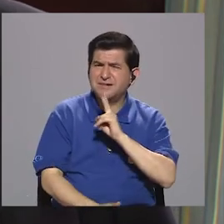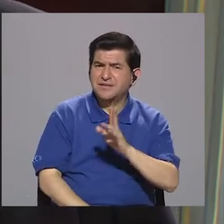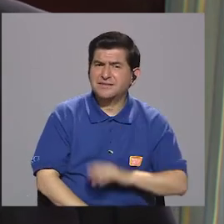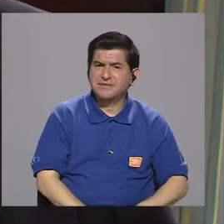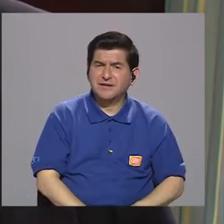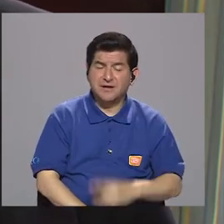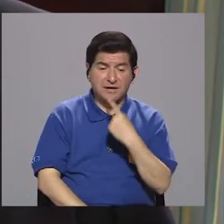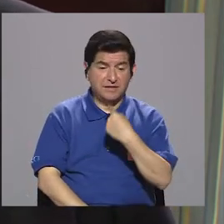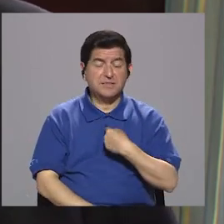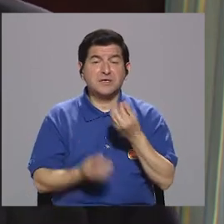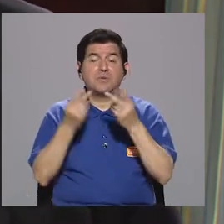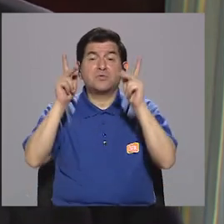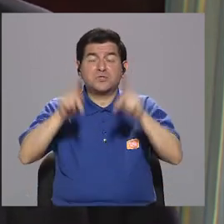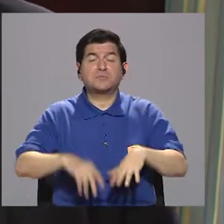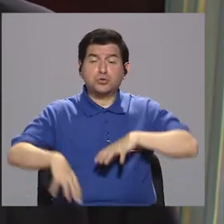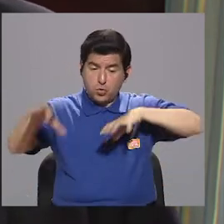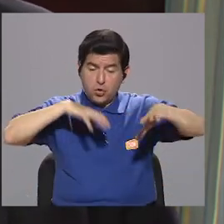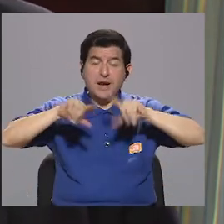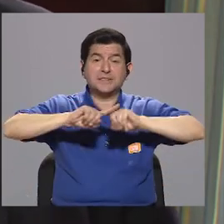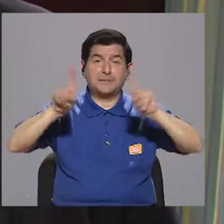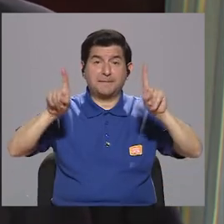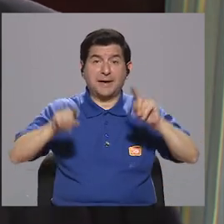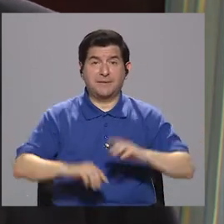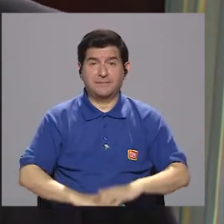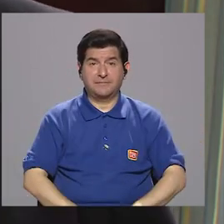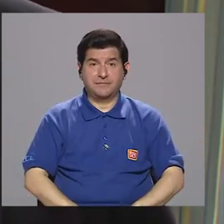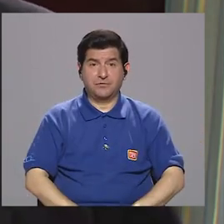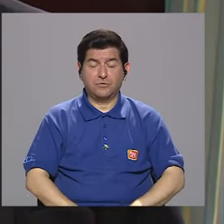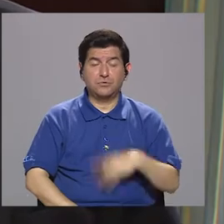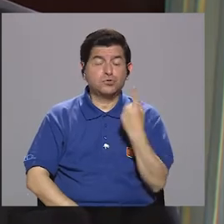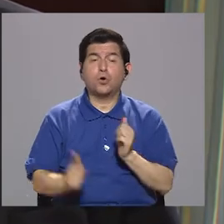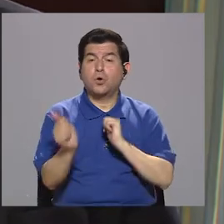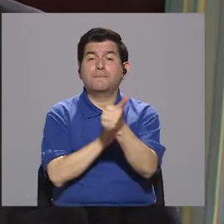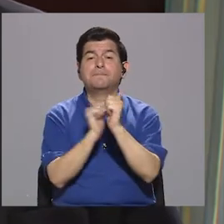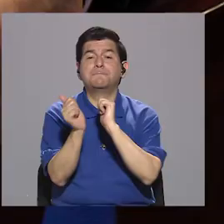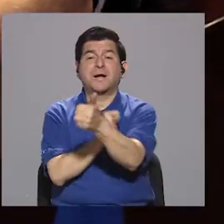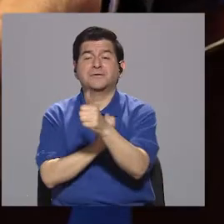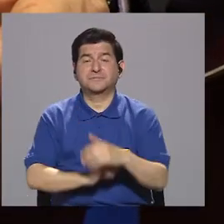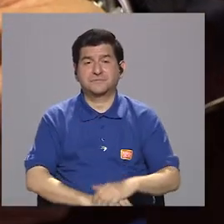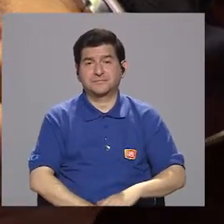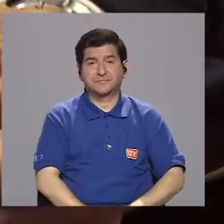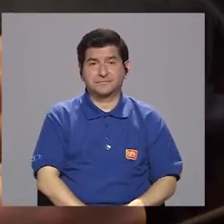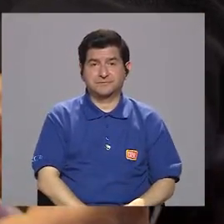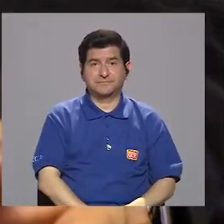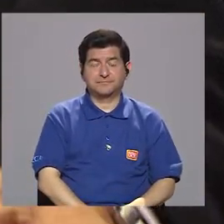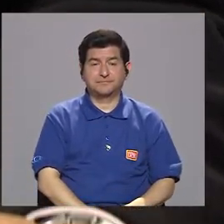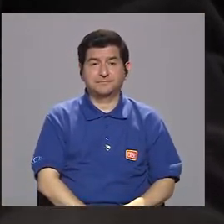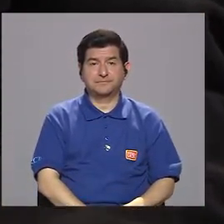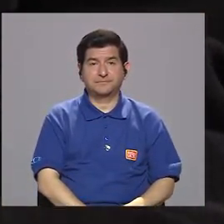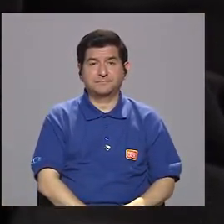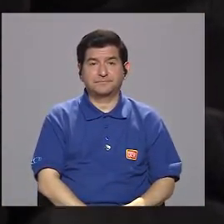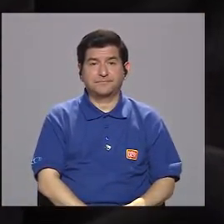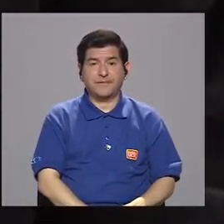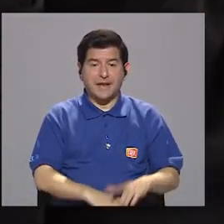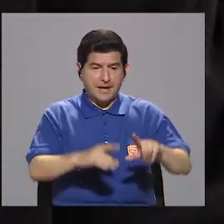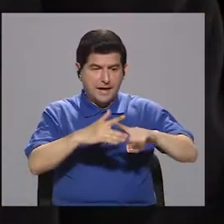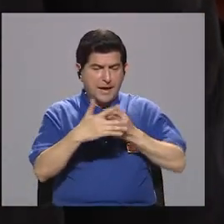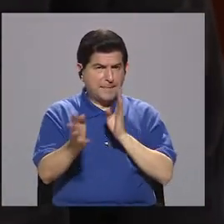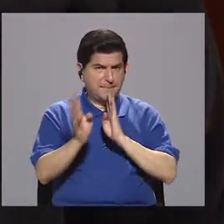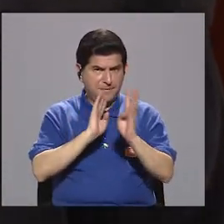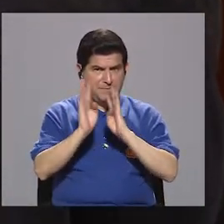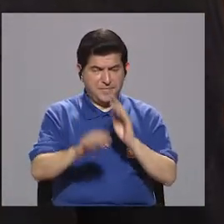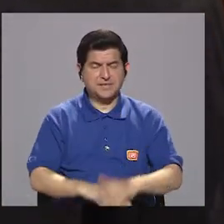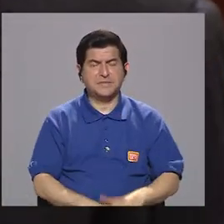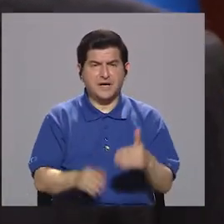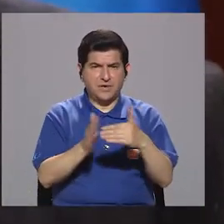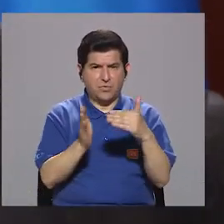usted ahora me decía que hay una gran cantidad de gente que se mueve, pero en realidad está de paso. Le puedo decir que cuando empezamos a hablar